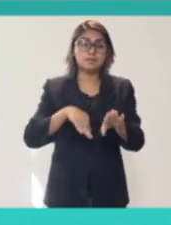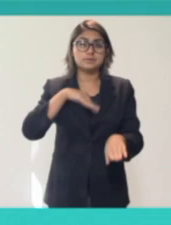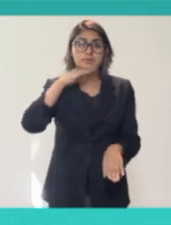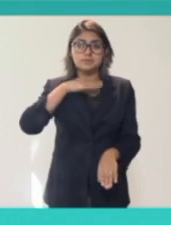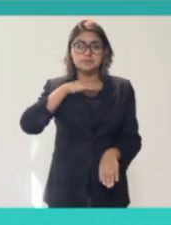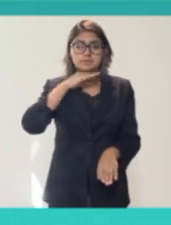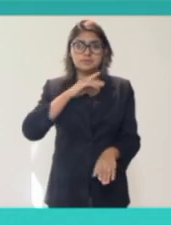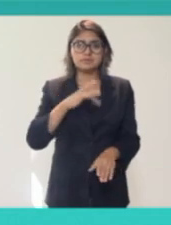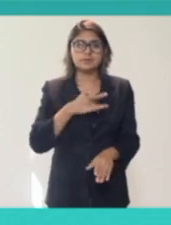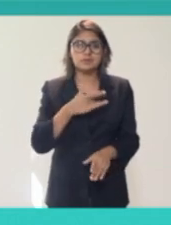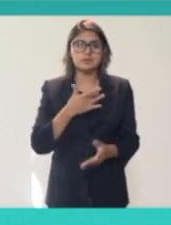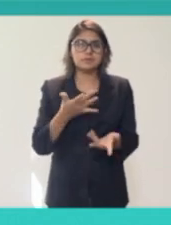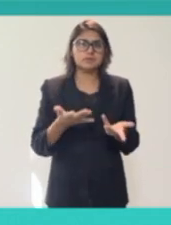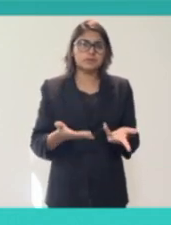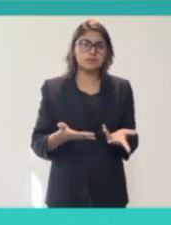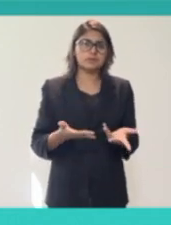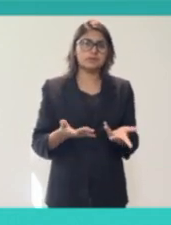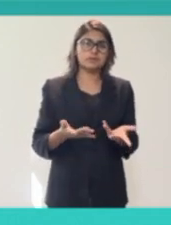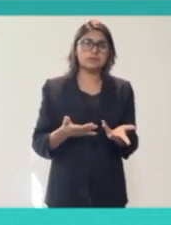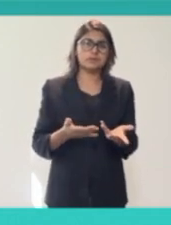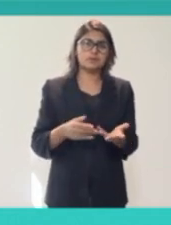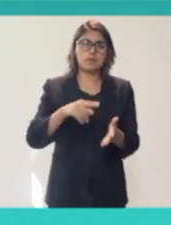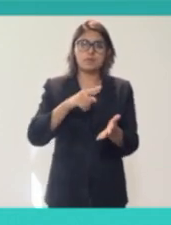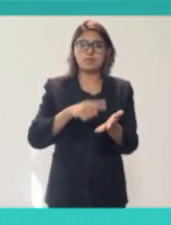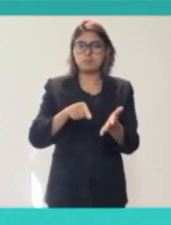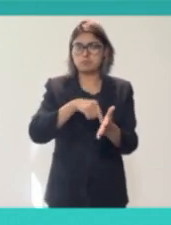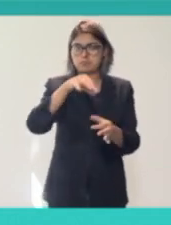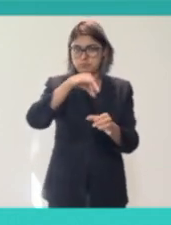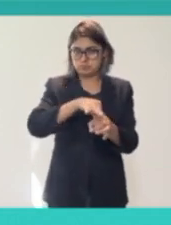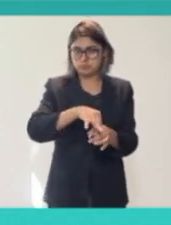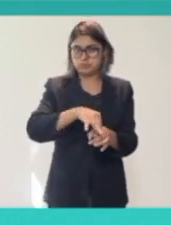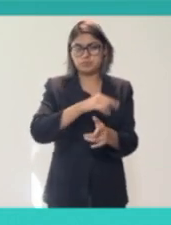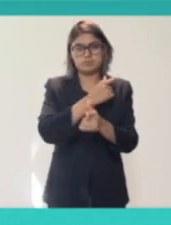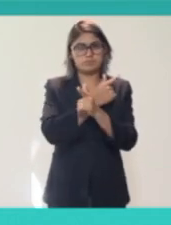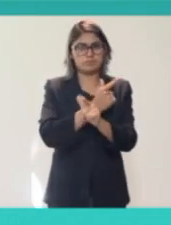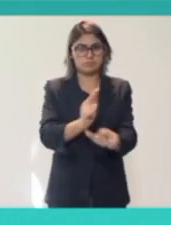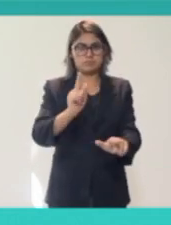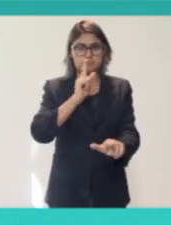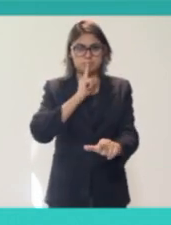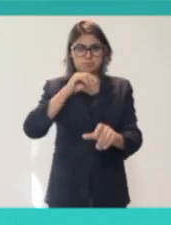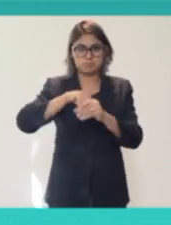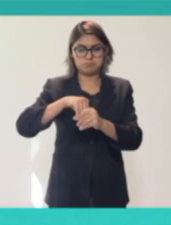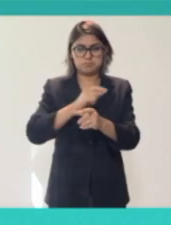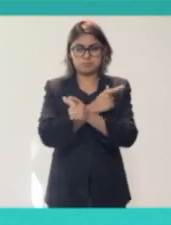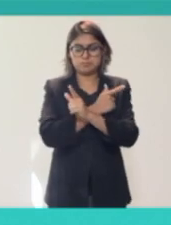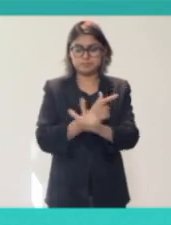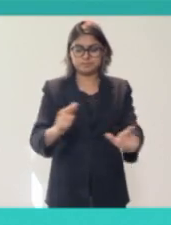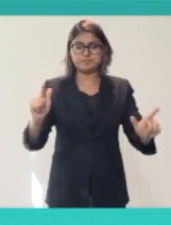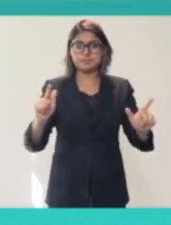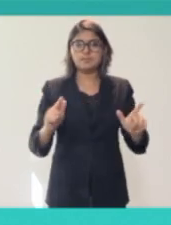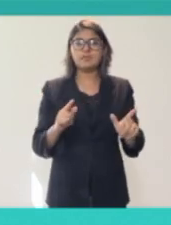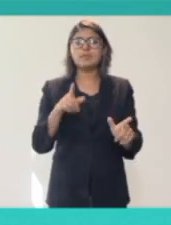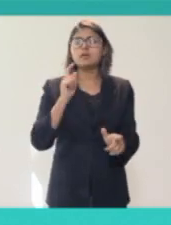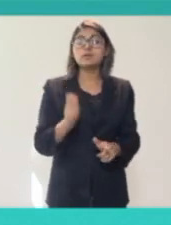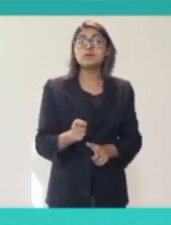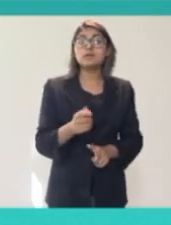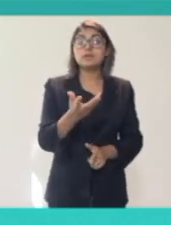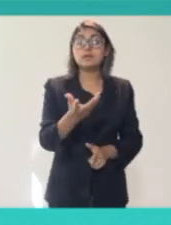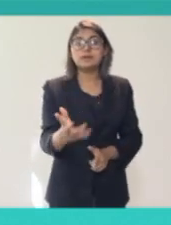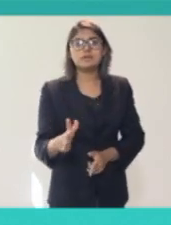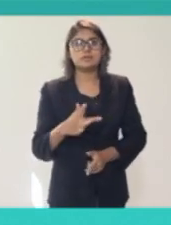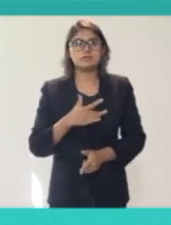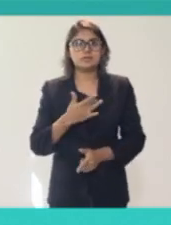esa conquista civilizatoria que es el voto libre en nuestro país, que define en términos claros quién toma